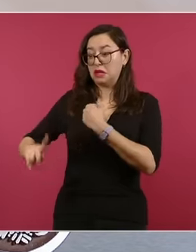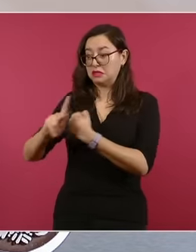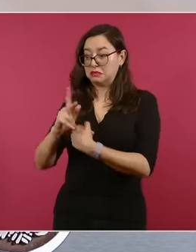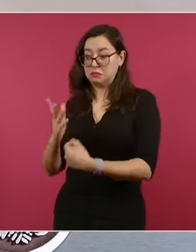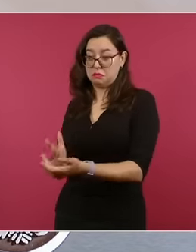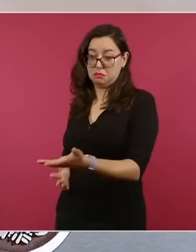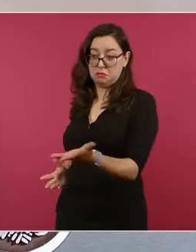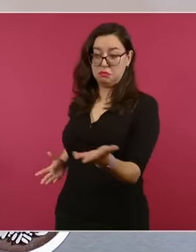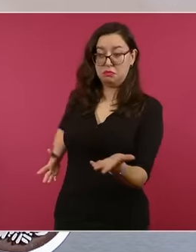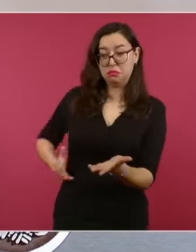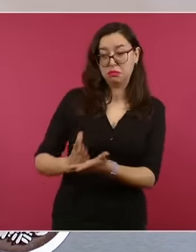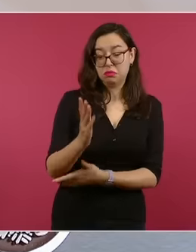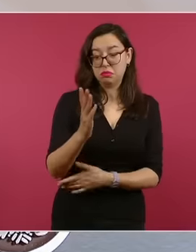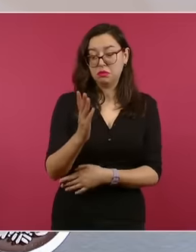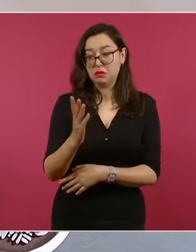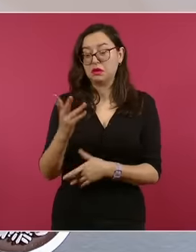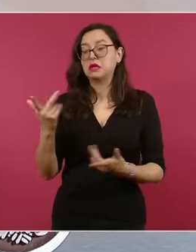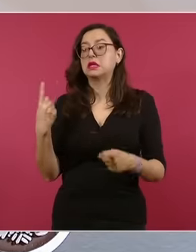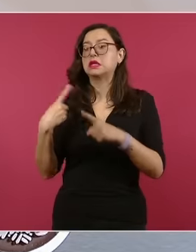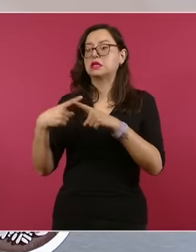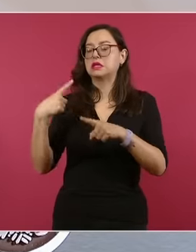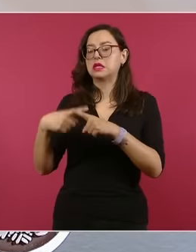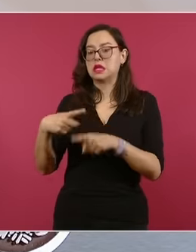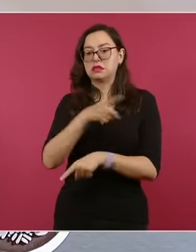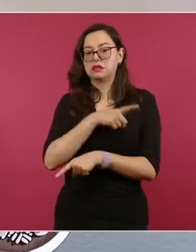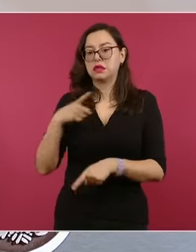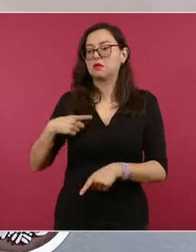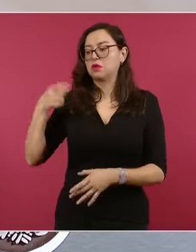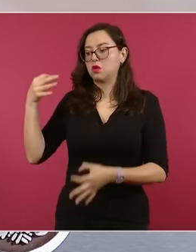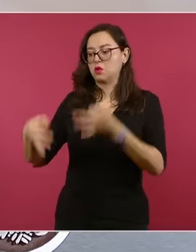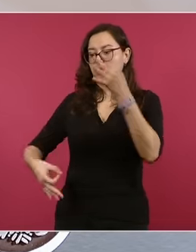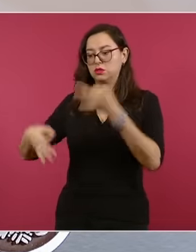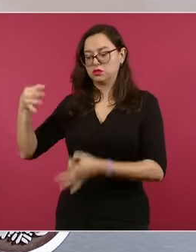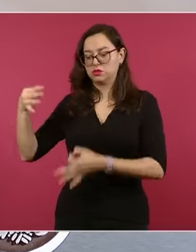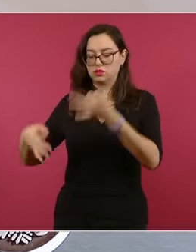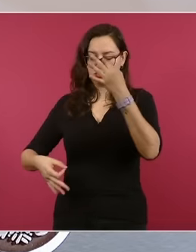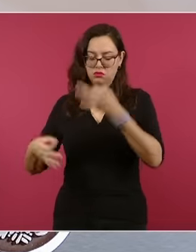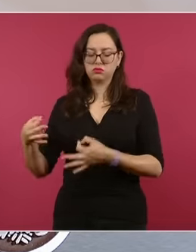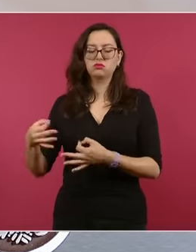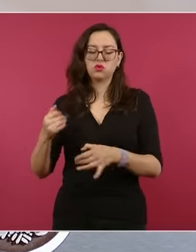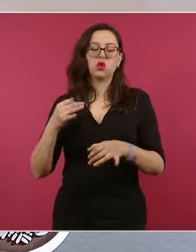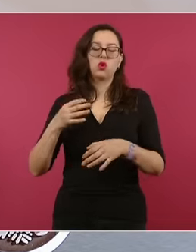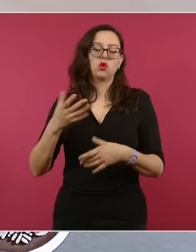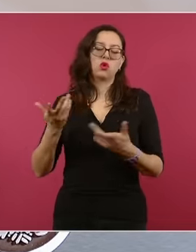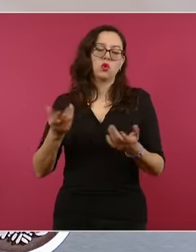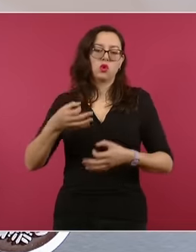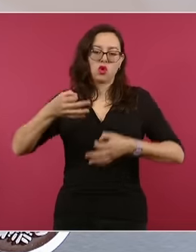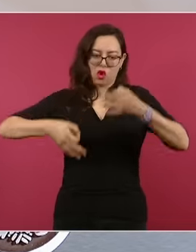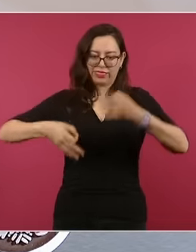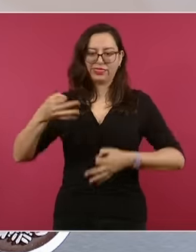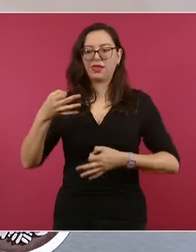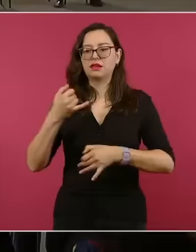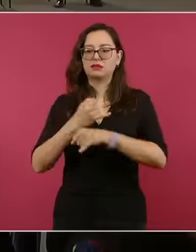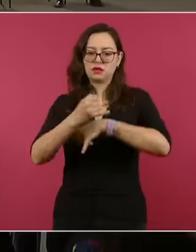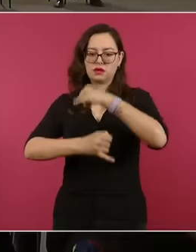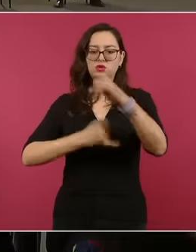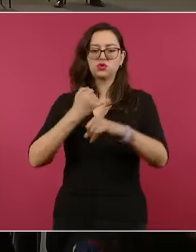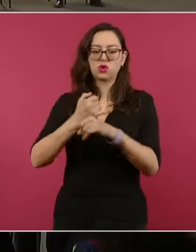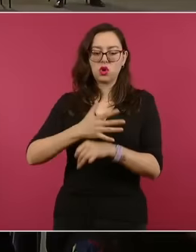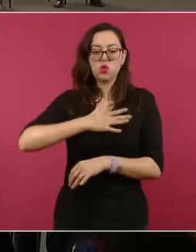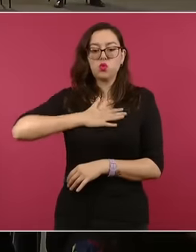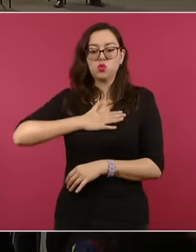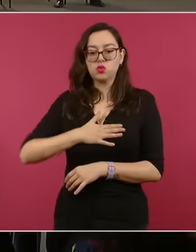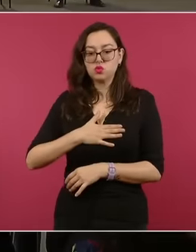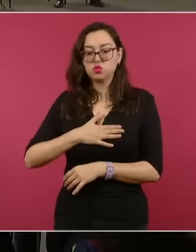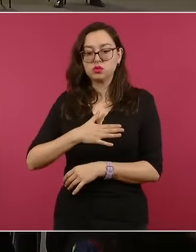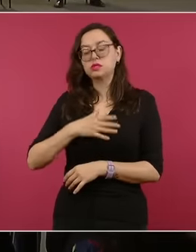Internacional de Justicia es el órgano adecuado judicial para determinar la responsabilidad de un Estado a fin de iniciar el